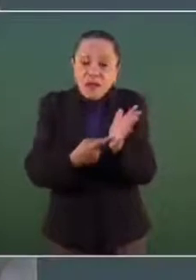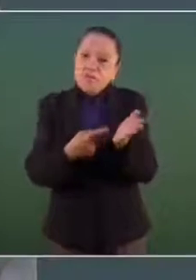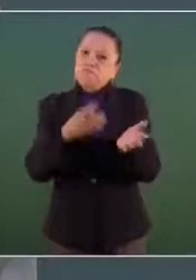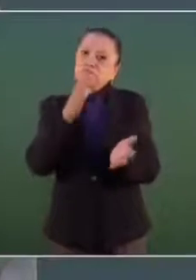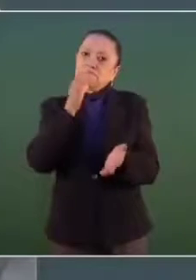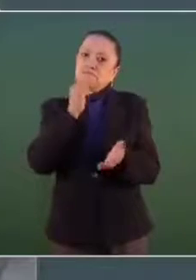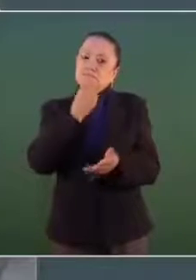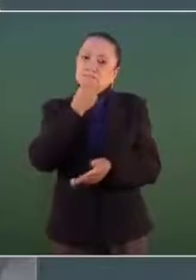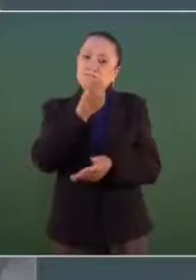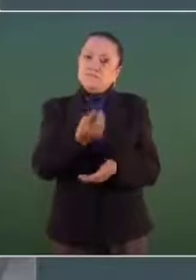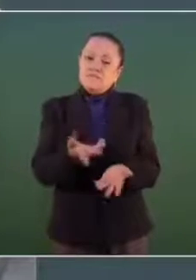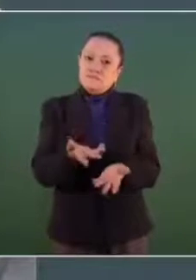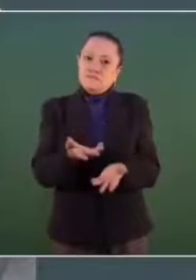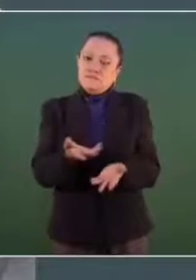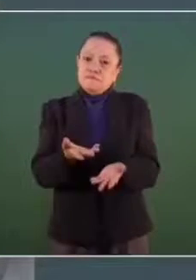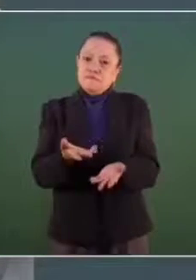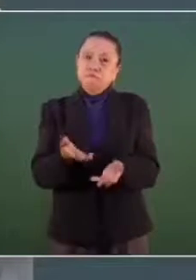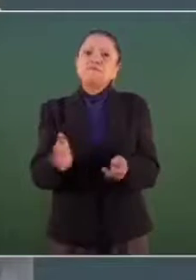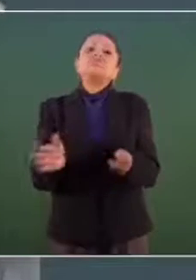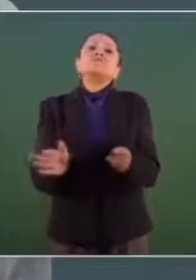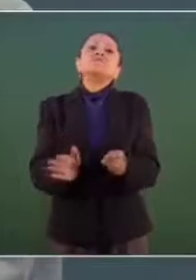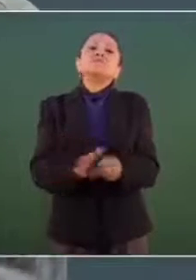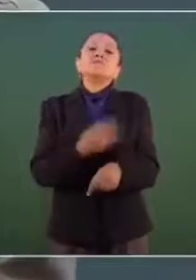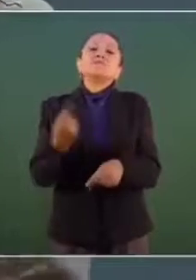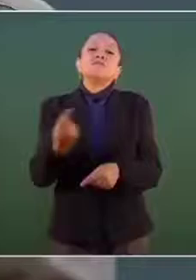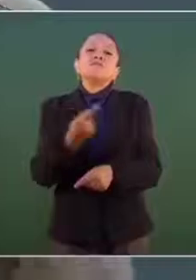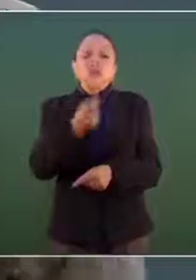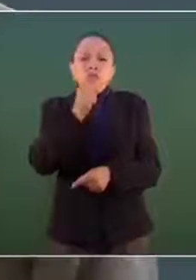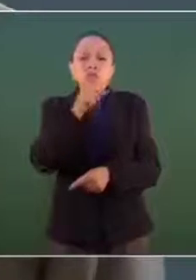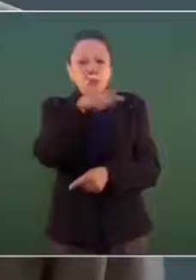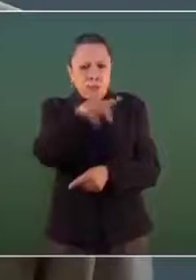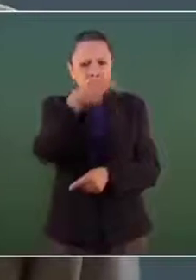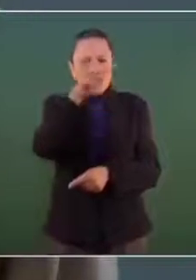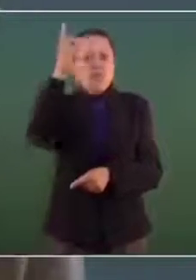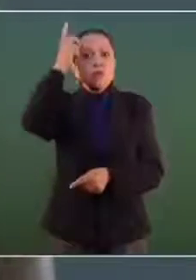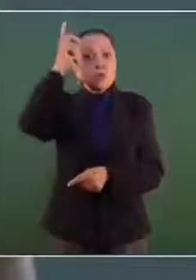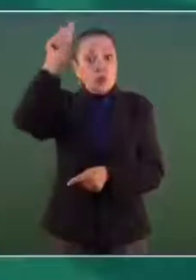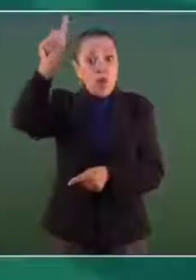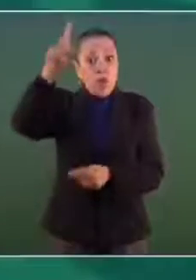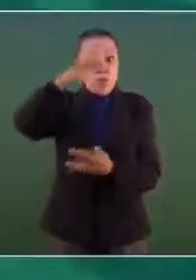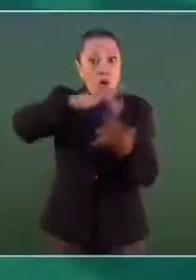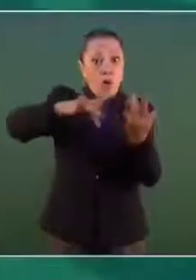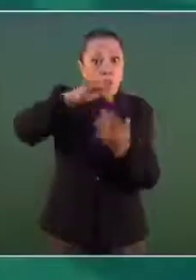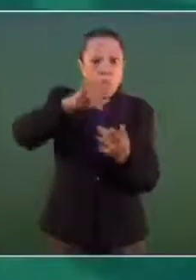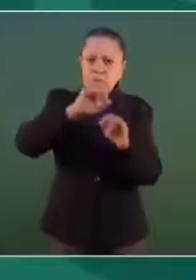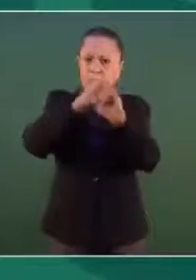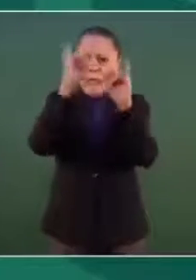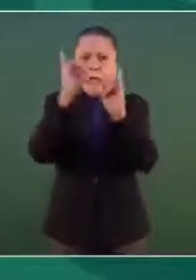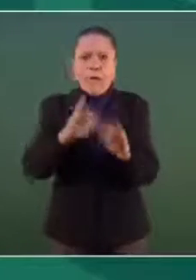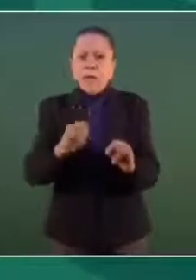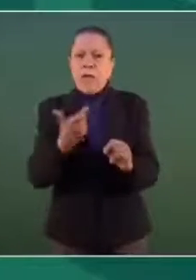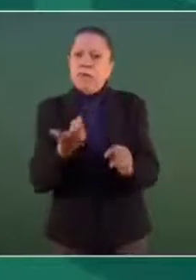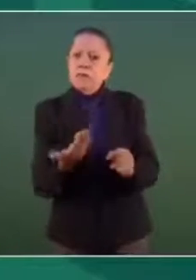el dueño habló de que nunca lo extorsionaron.